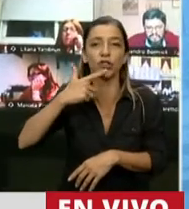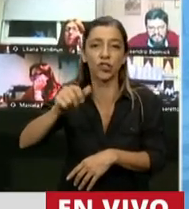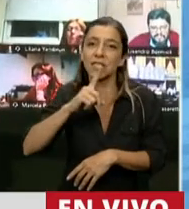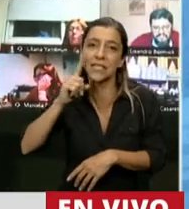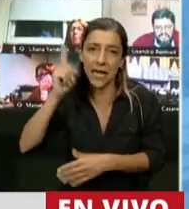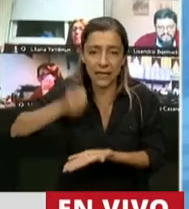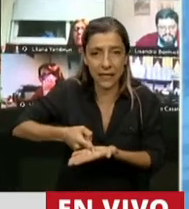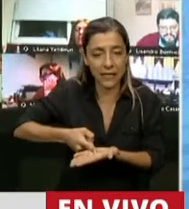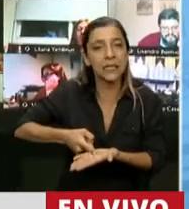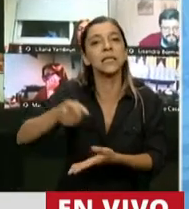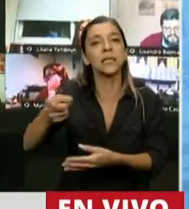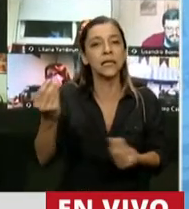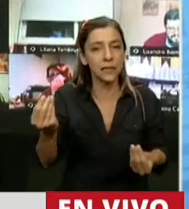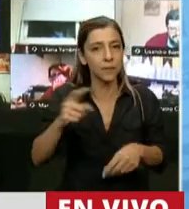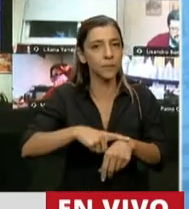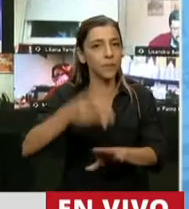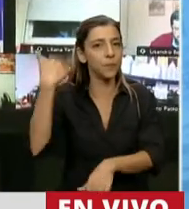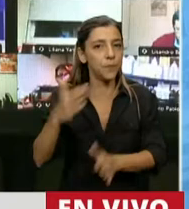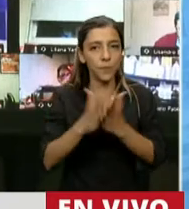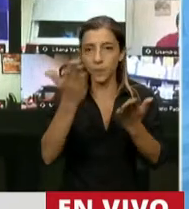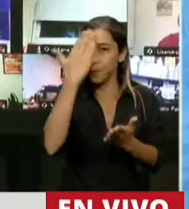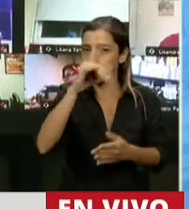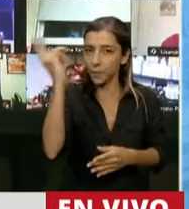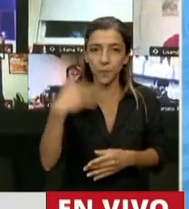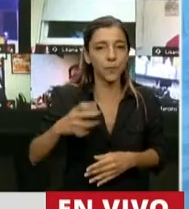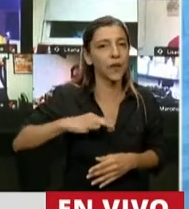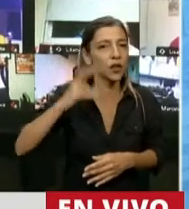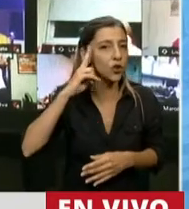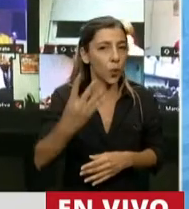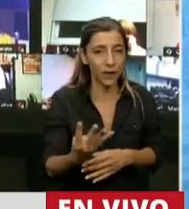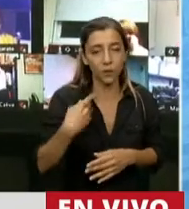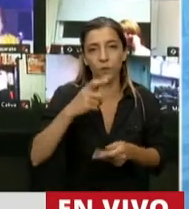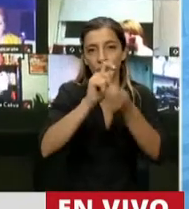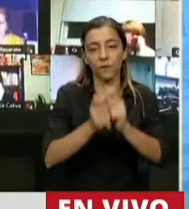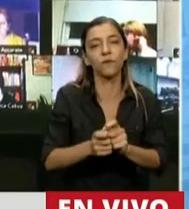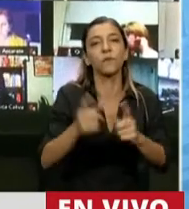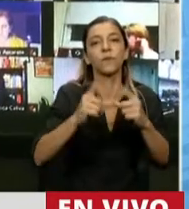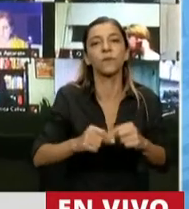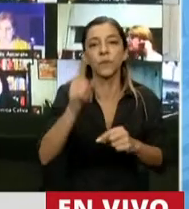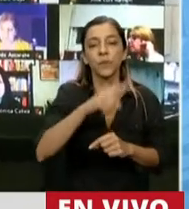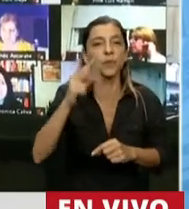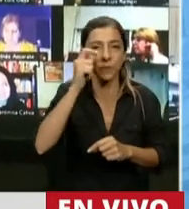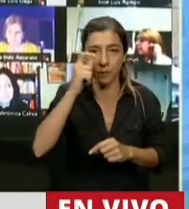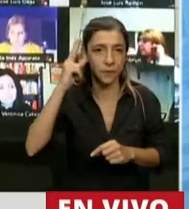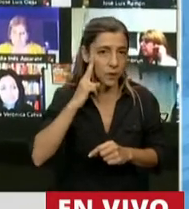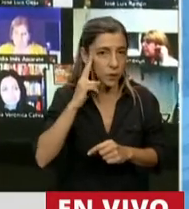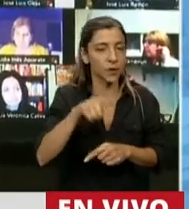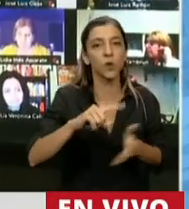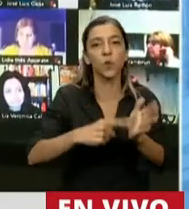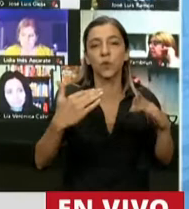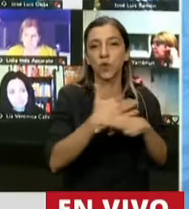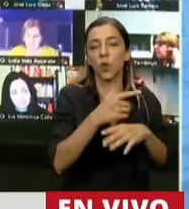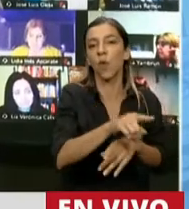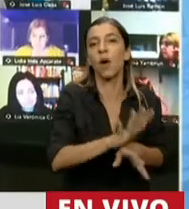claramente que luego de la reforma del 94, con el artículo 129 que le da la autonomía a la Ciudad de Buenos Aires,